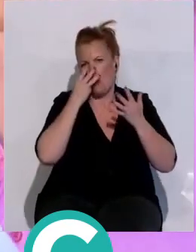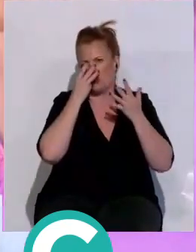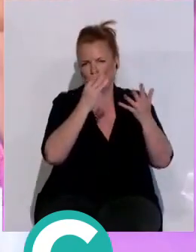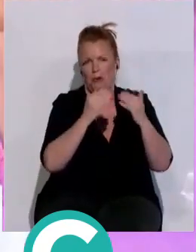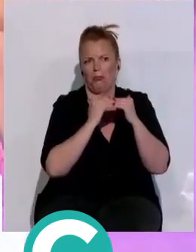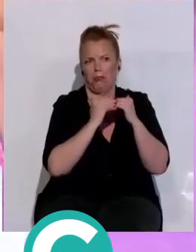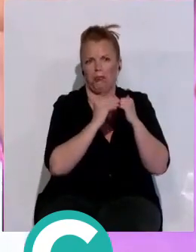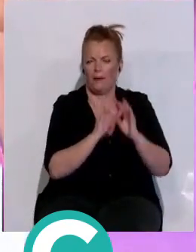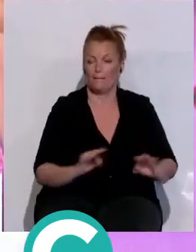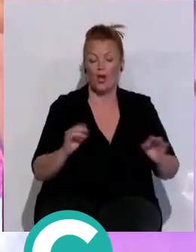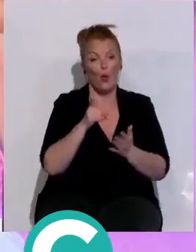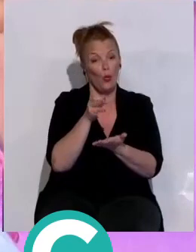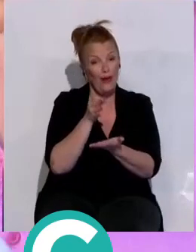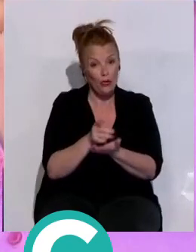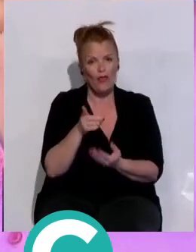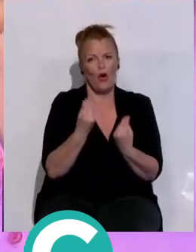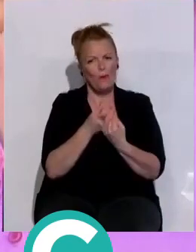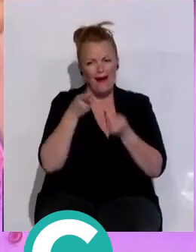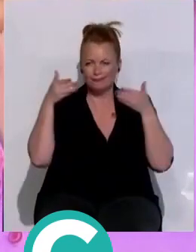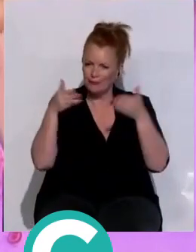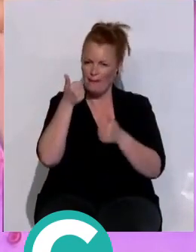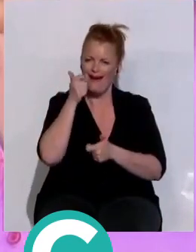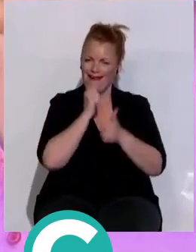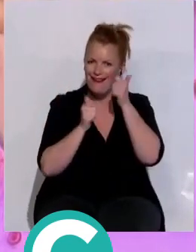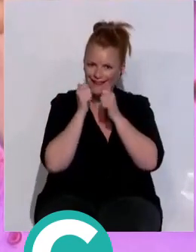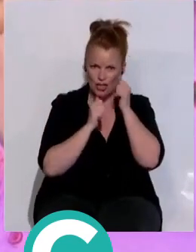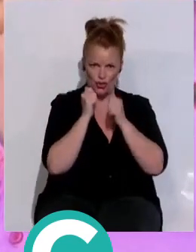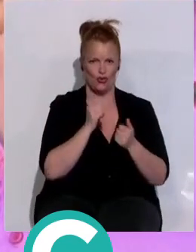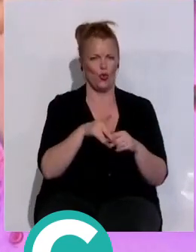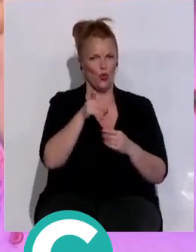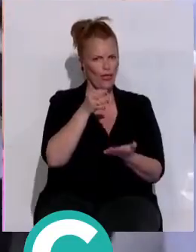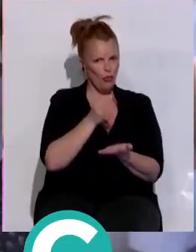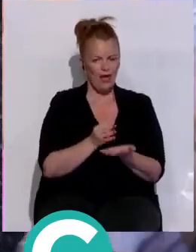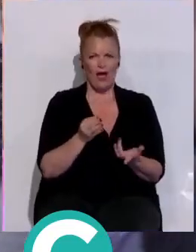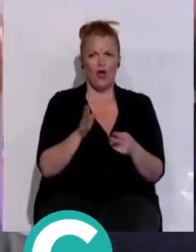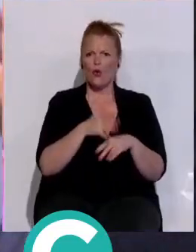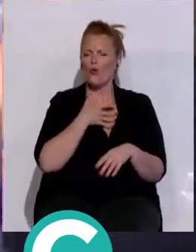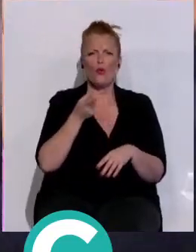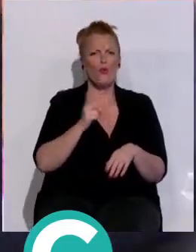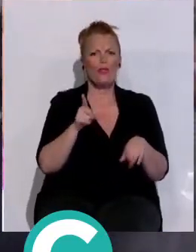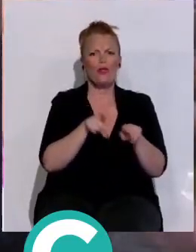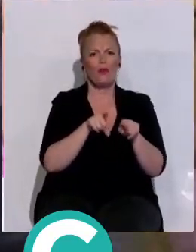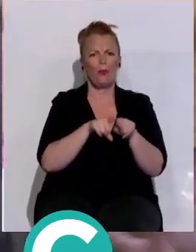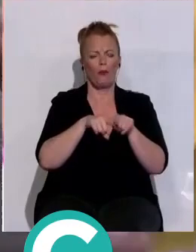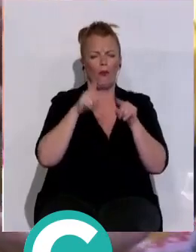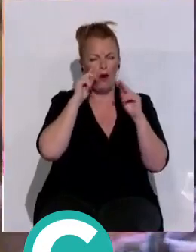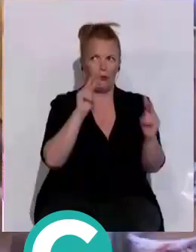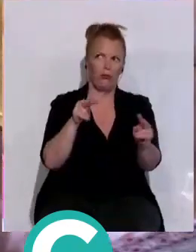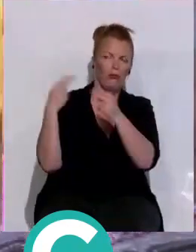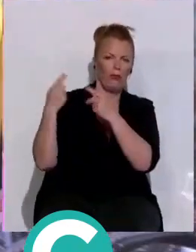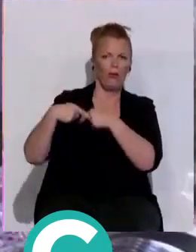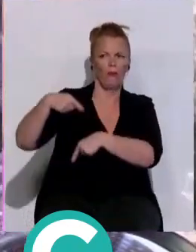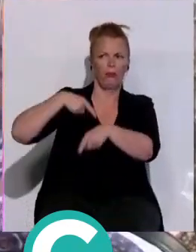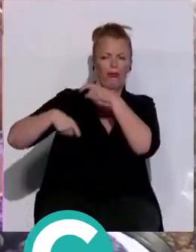volver a mirar atrás, ni estos últimos ocho años, que han sido una continua pérdida de oportunidades. Y ahora llega el momento de terminar el trabajo que, como